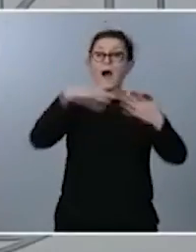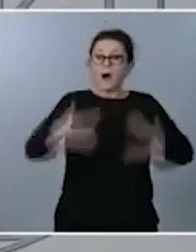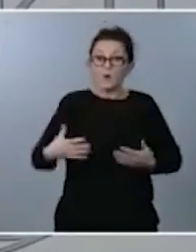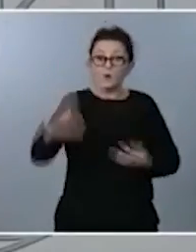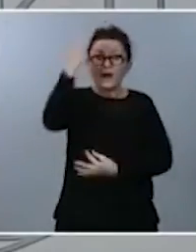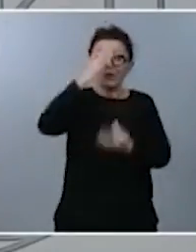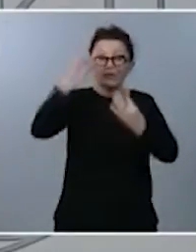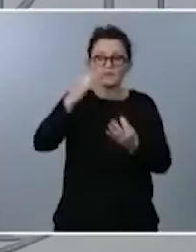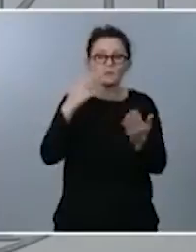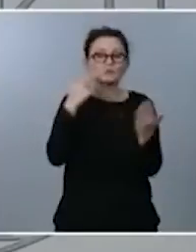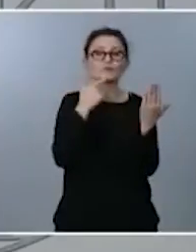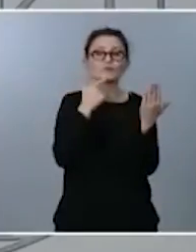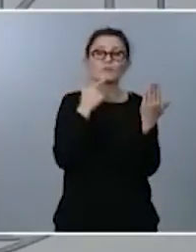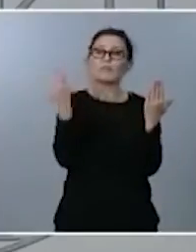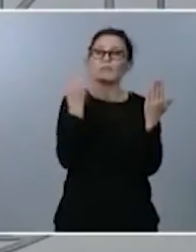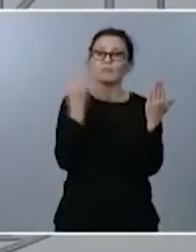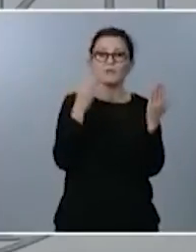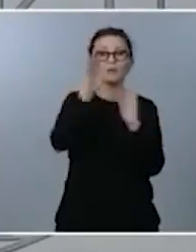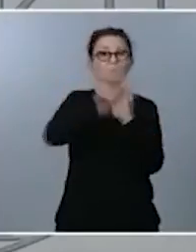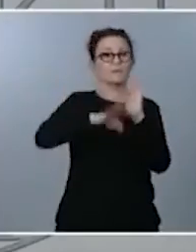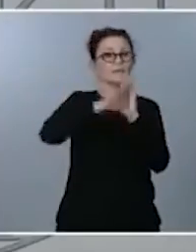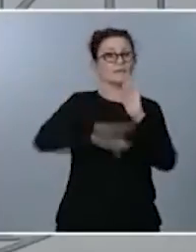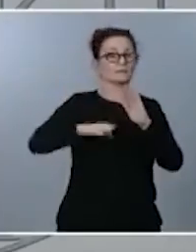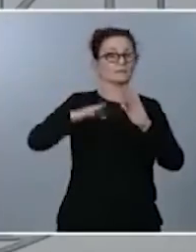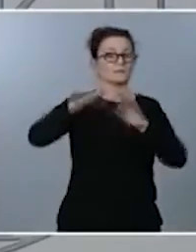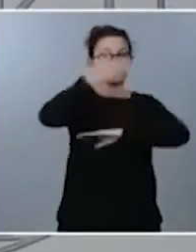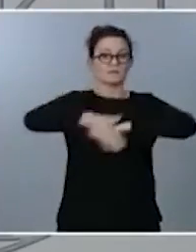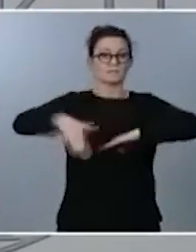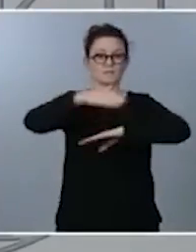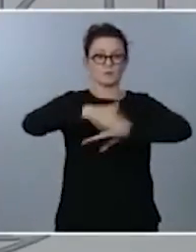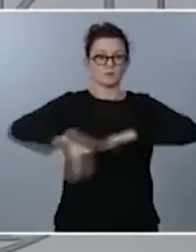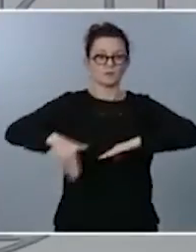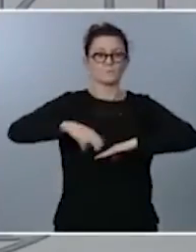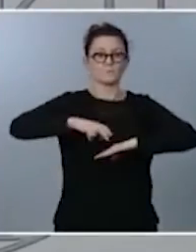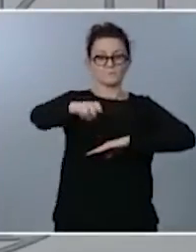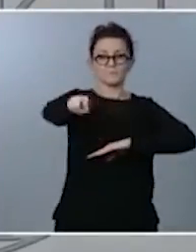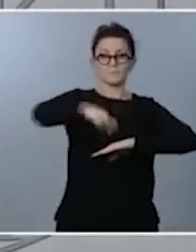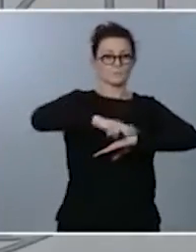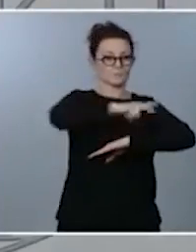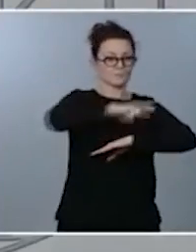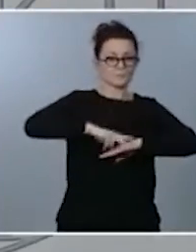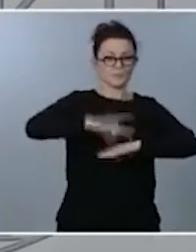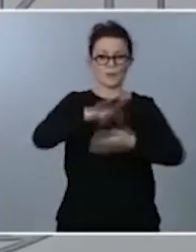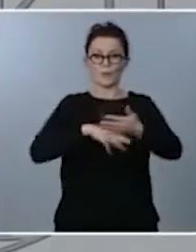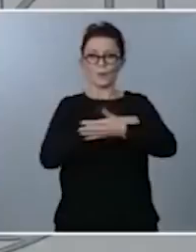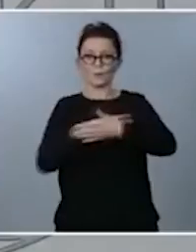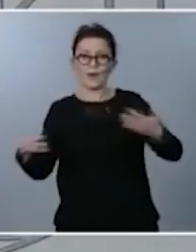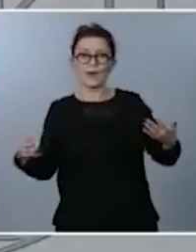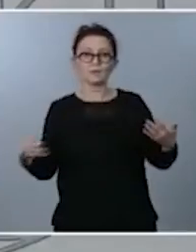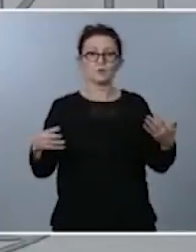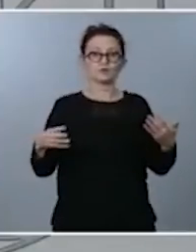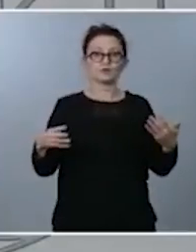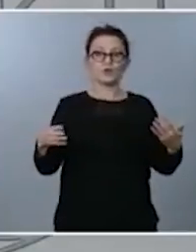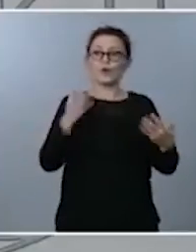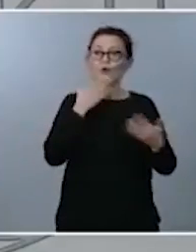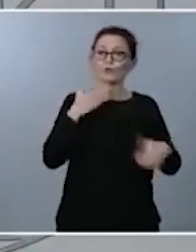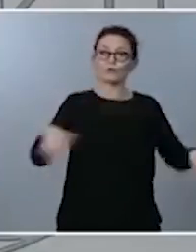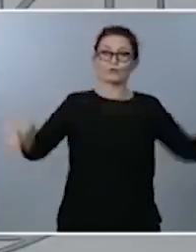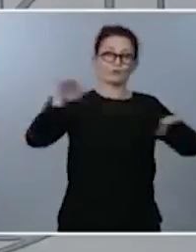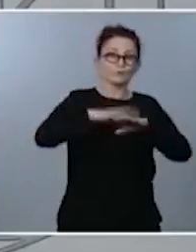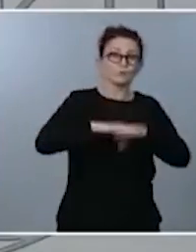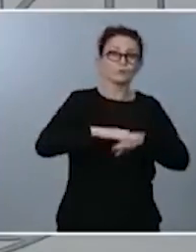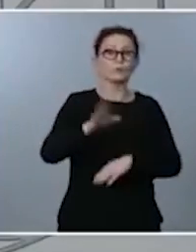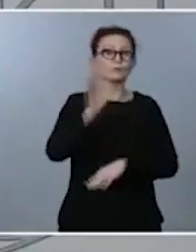restricción de la salida de entrada de las personas de los horarios de la opción nocturno de todo lo que comentamos